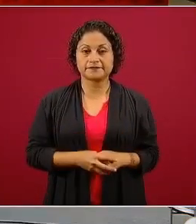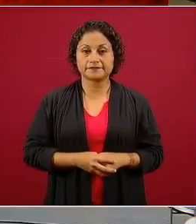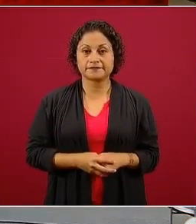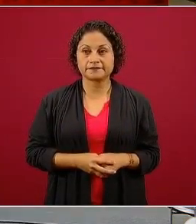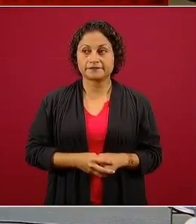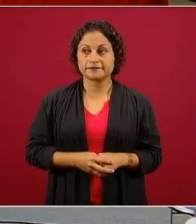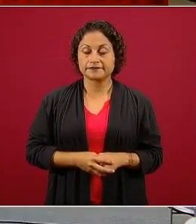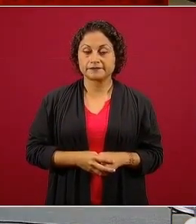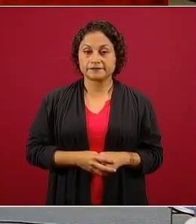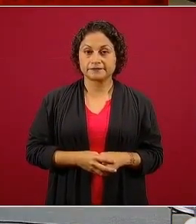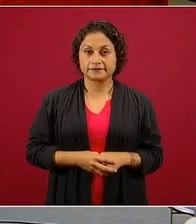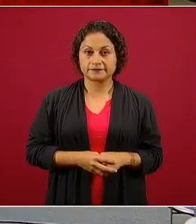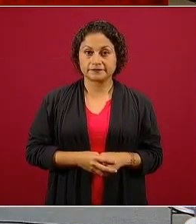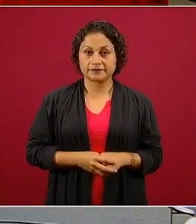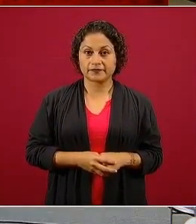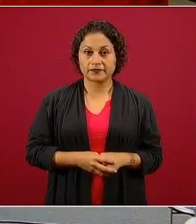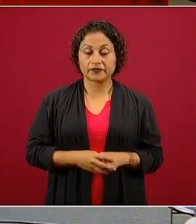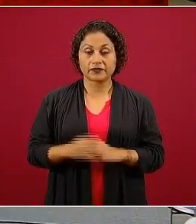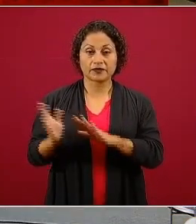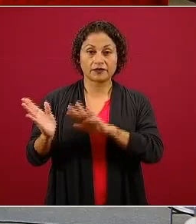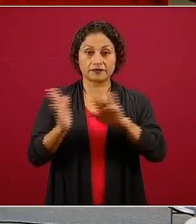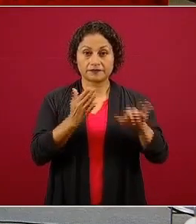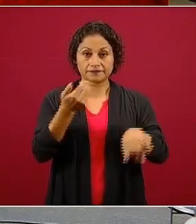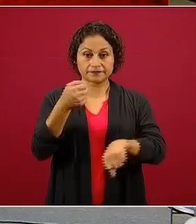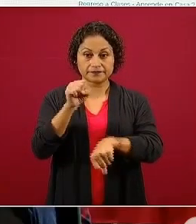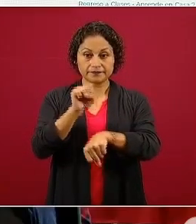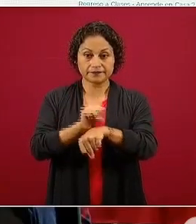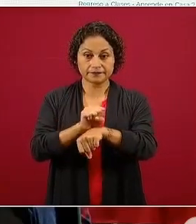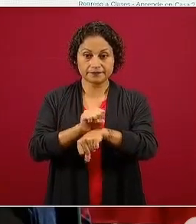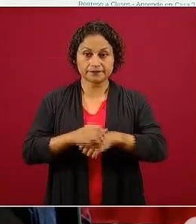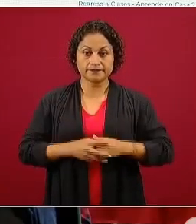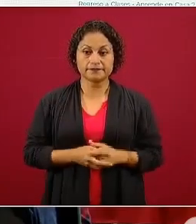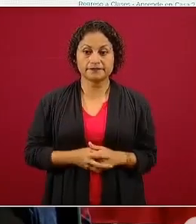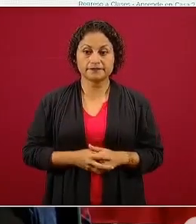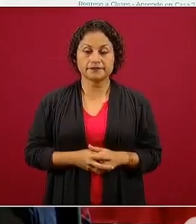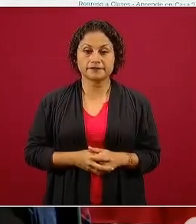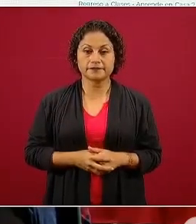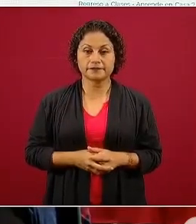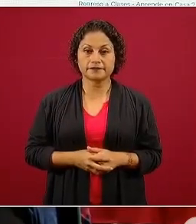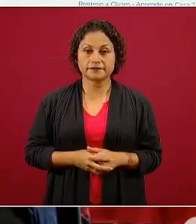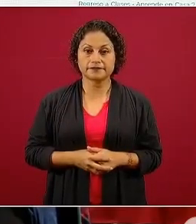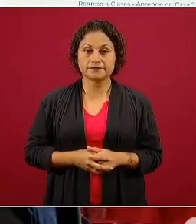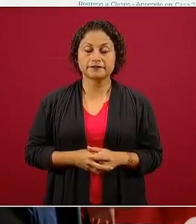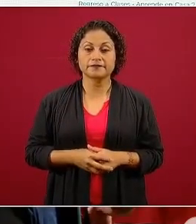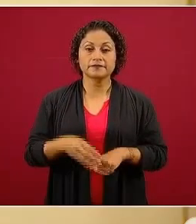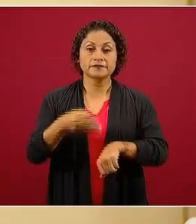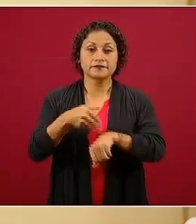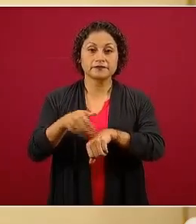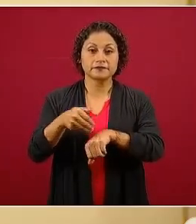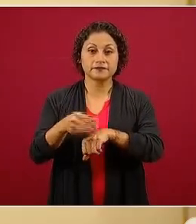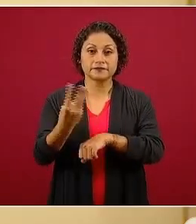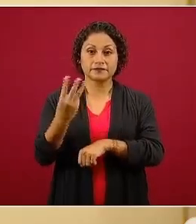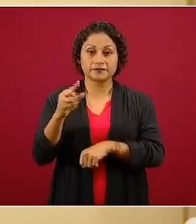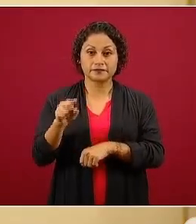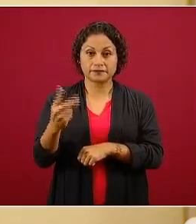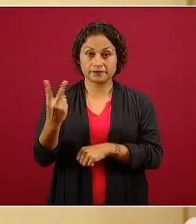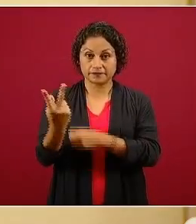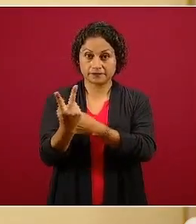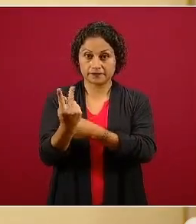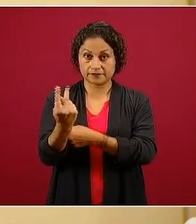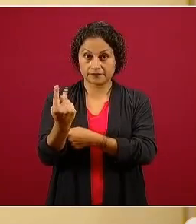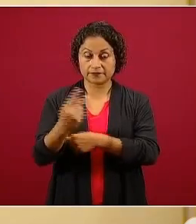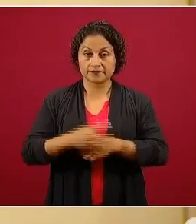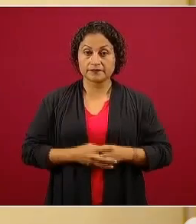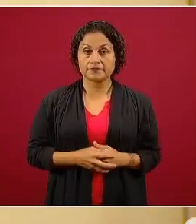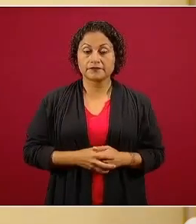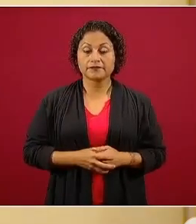En secundaria, en la opción uno, en el canal 3.2, tenemos de las